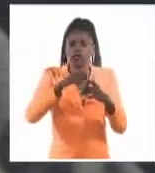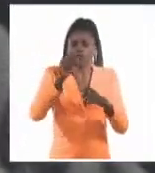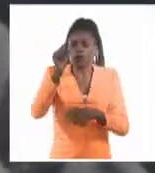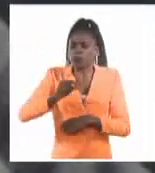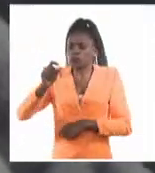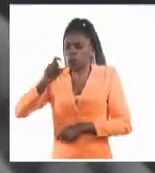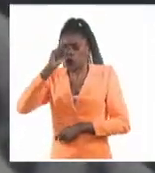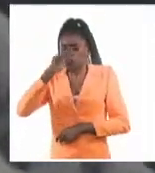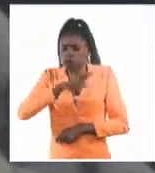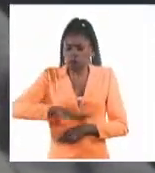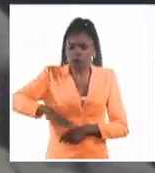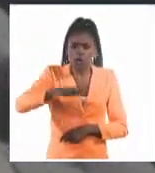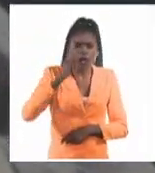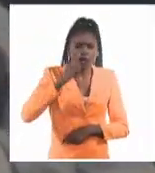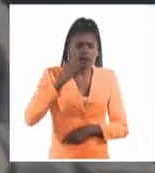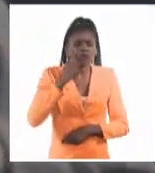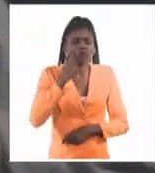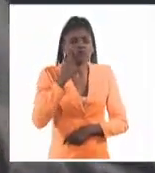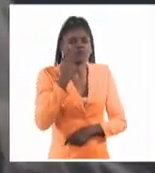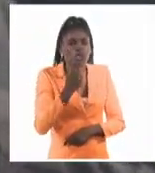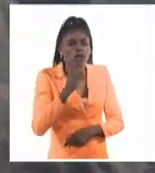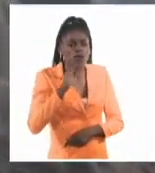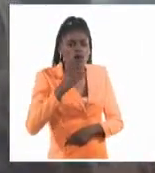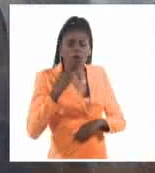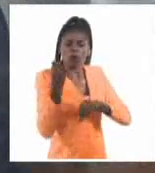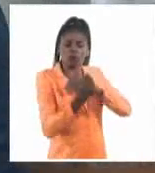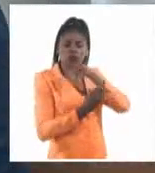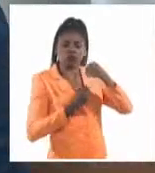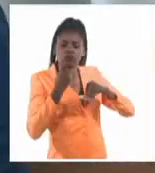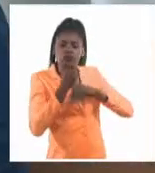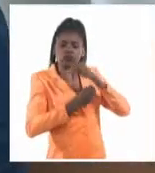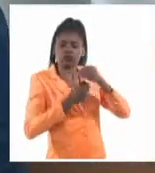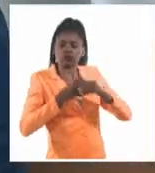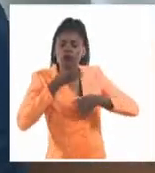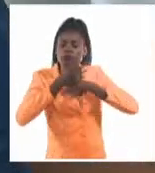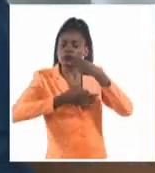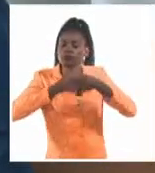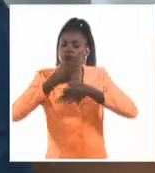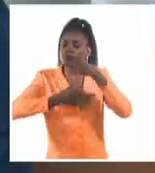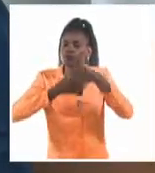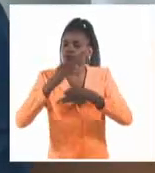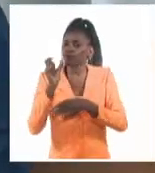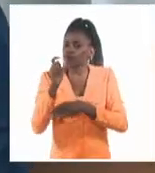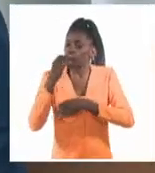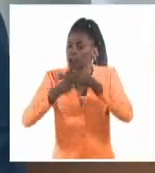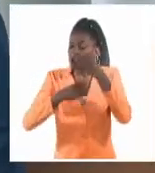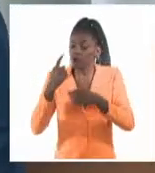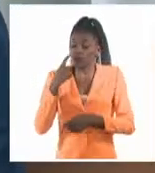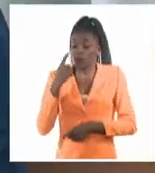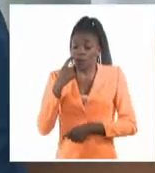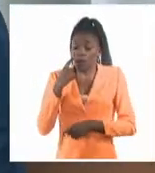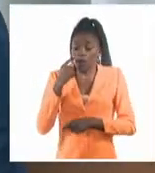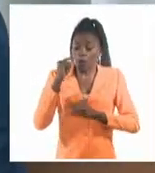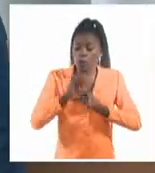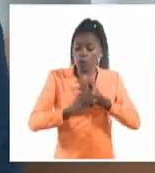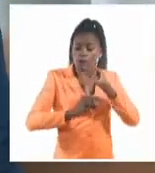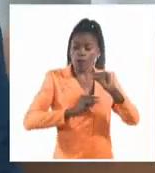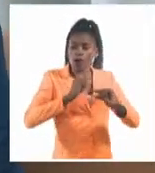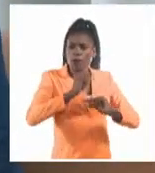y ahí vas percibiendo cómo va cambiando la narrativa, cómo de ser un aficionado poco a poco va